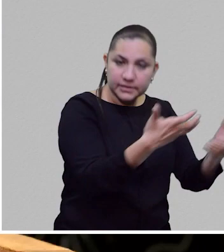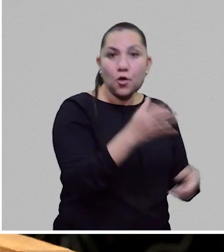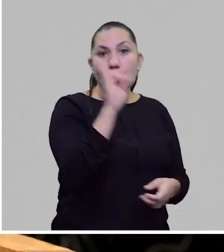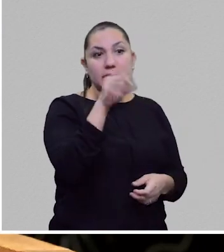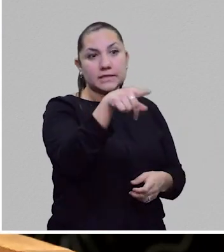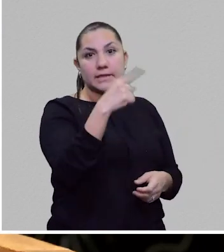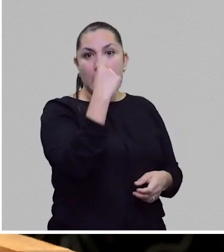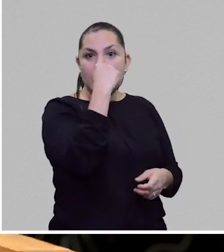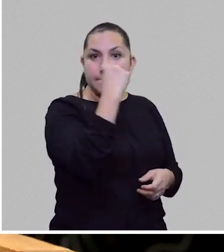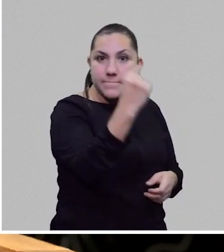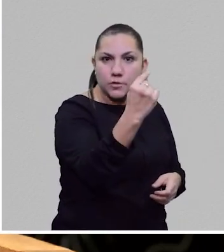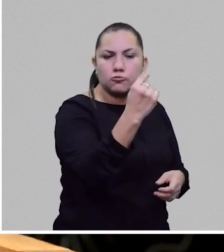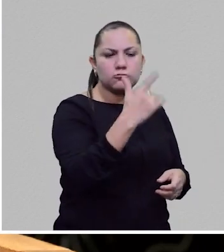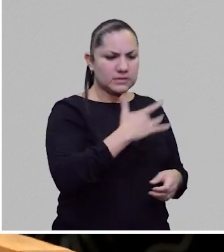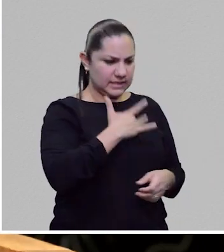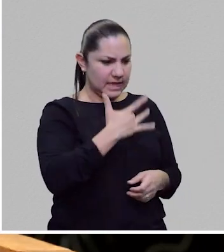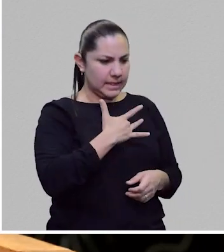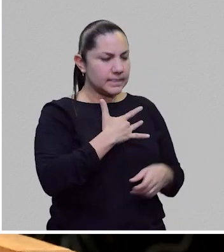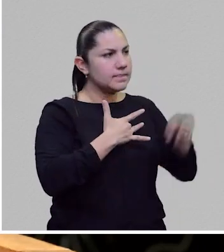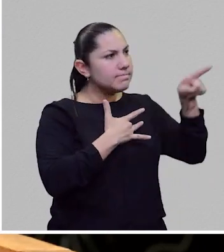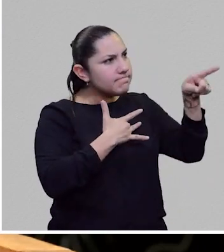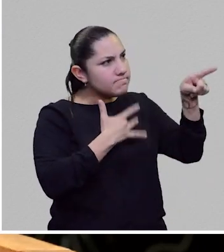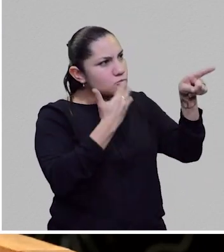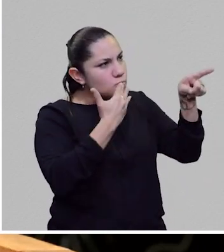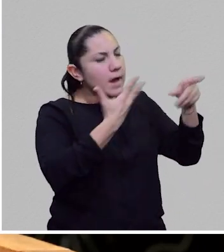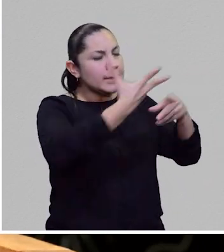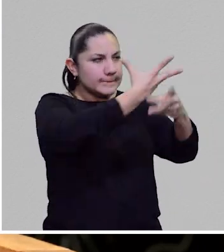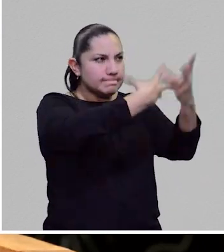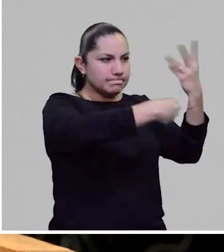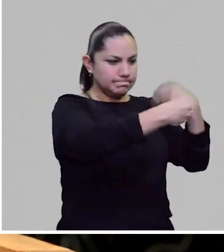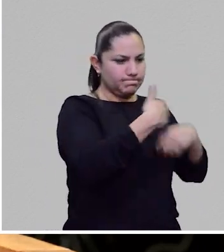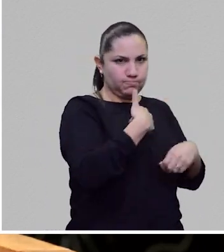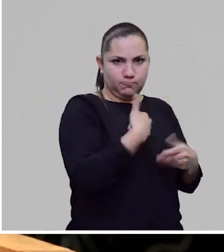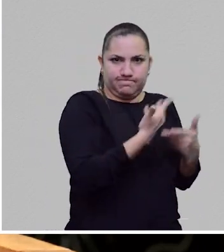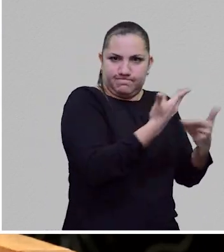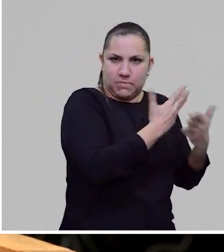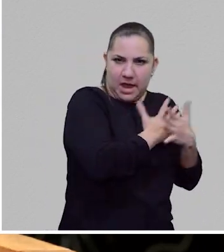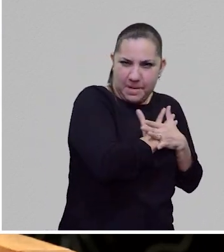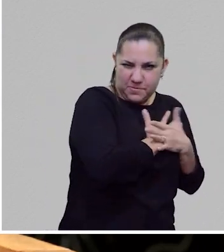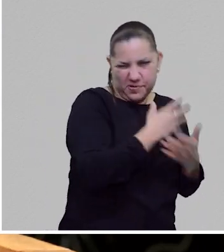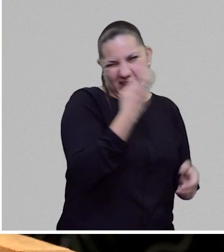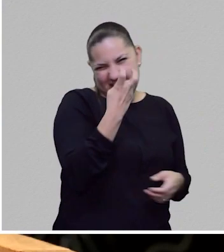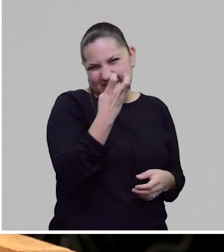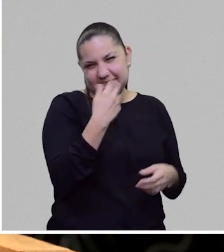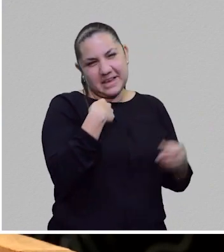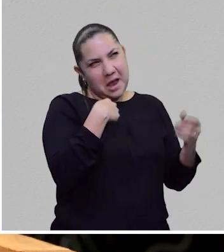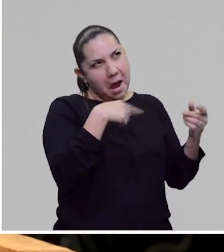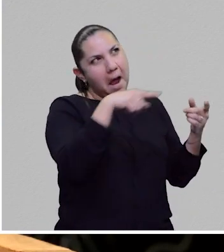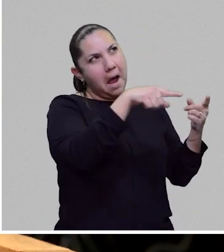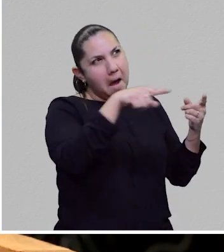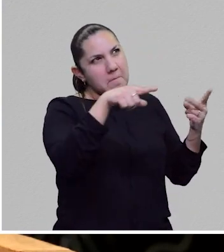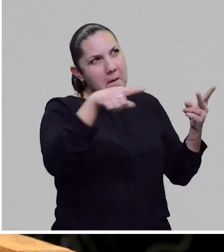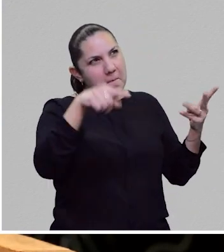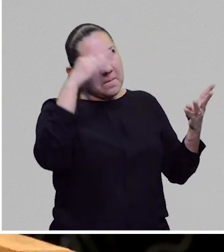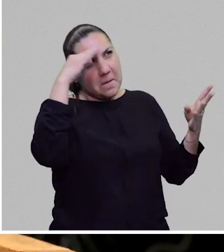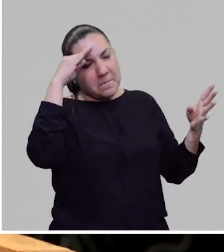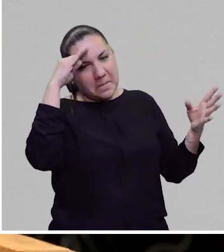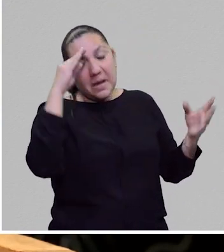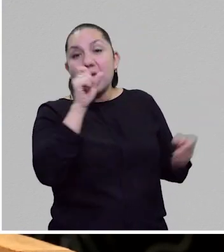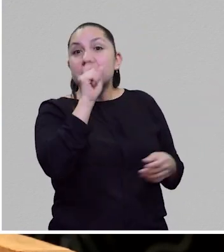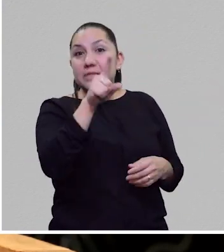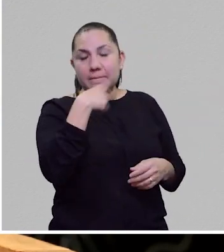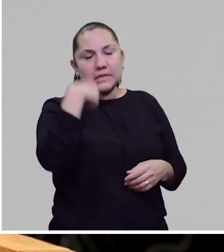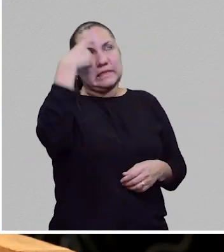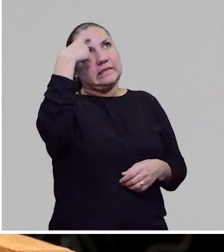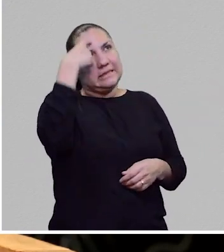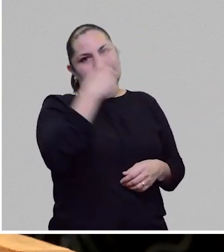reemplazar algo, para sustituir, para amar, para, o sea, necesitamos estas criaturas para algo y lo segundo que estaba pensando es que nos tenemos que ir a corte y